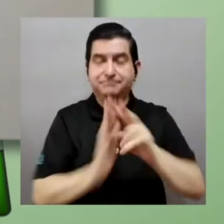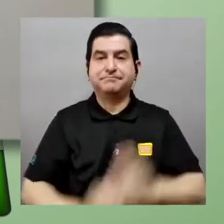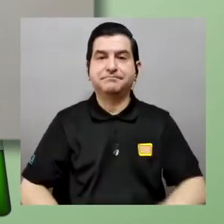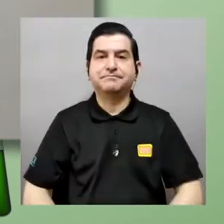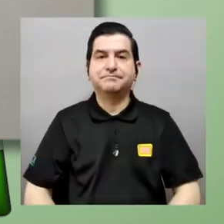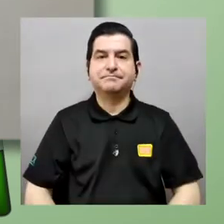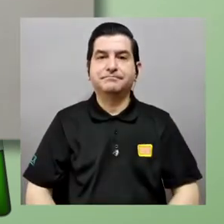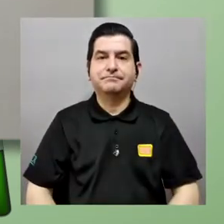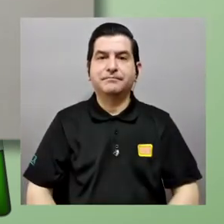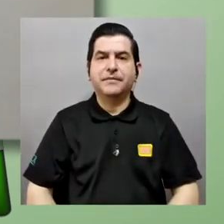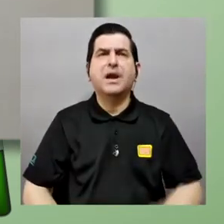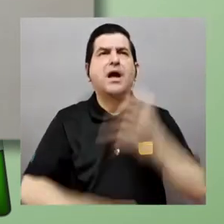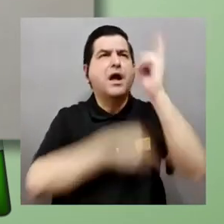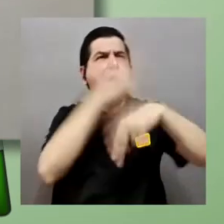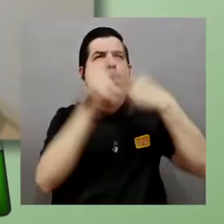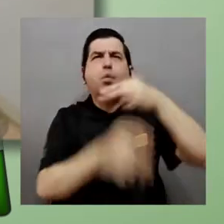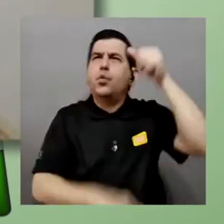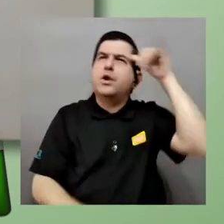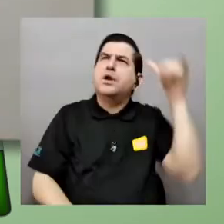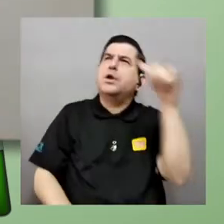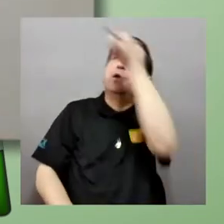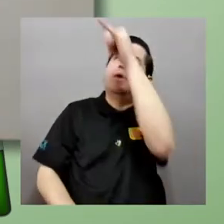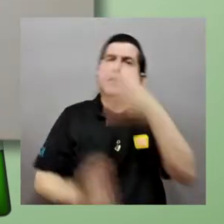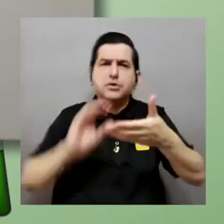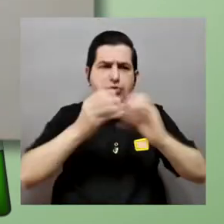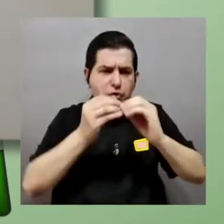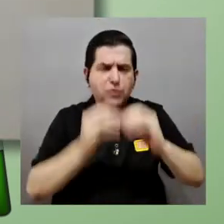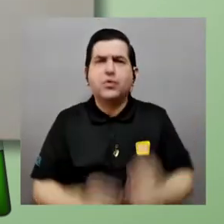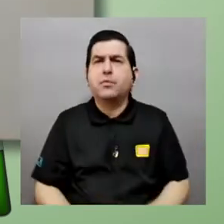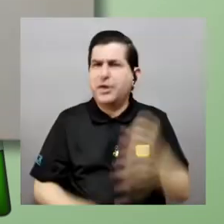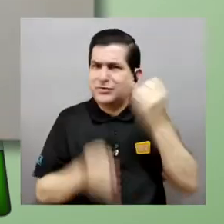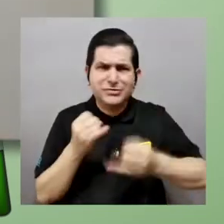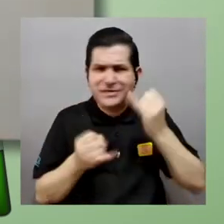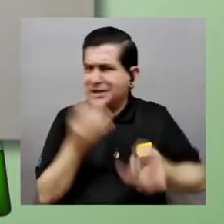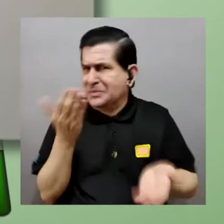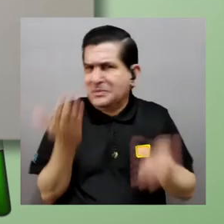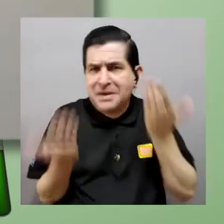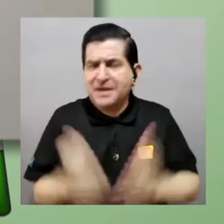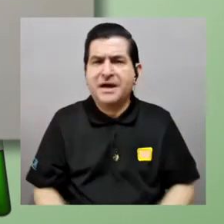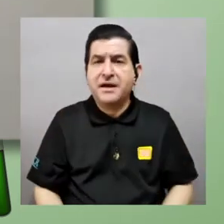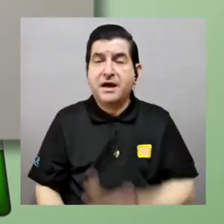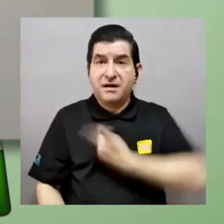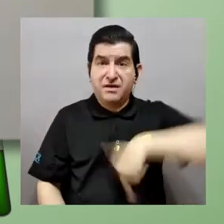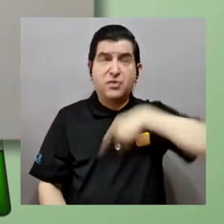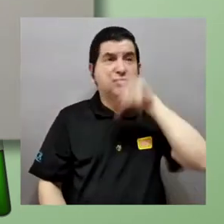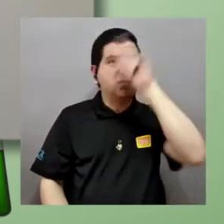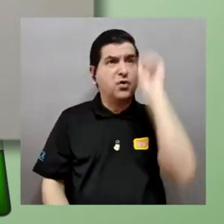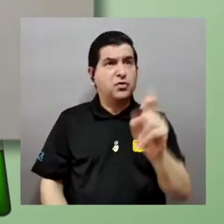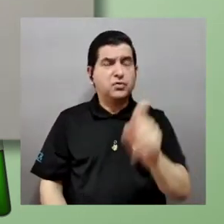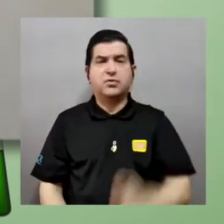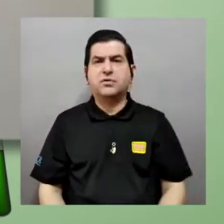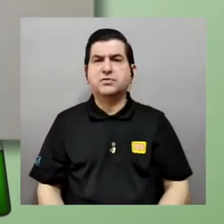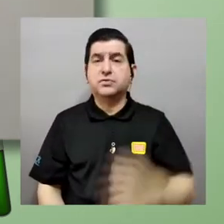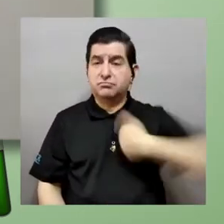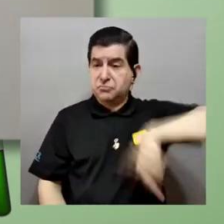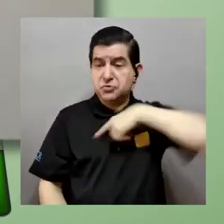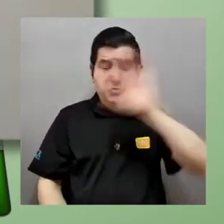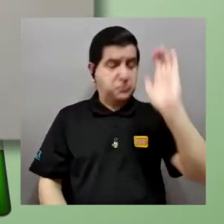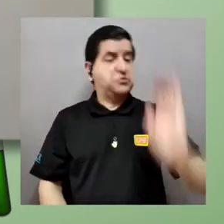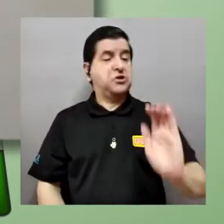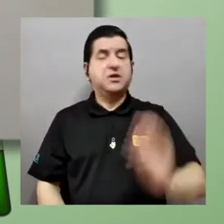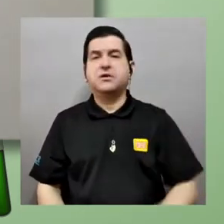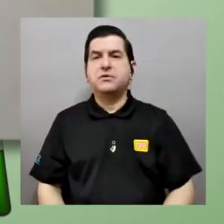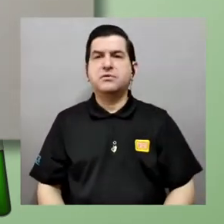infinito pero como sabemos esto con certeza y cómo lo definimos lo vamos a conversar ahora en divulgadn